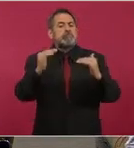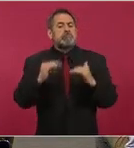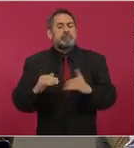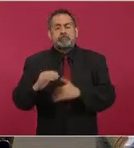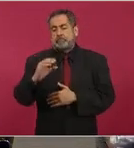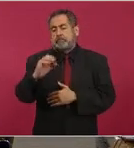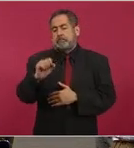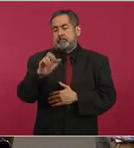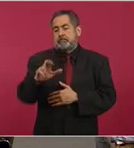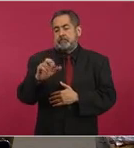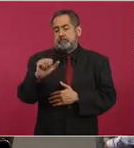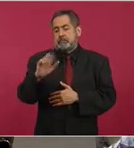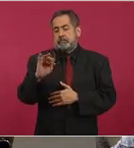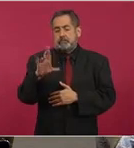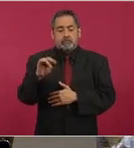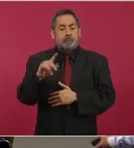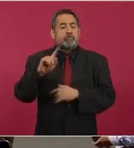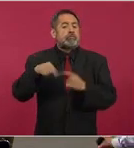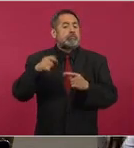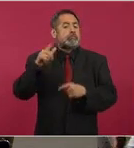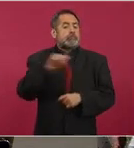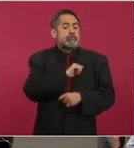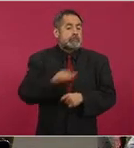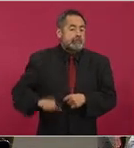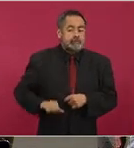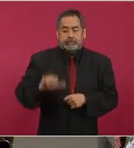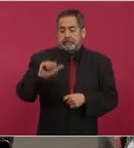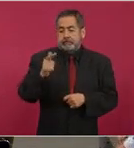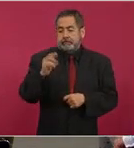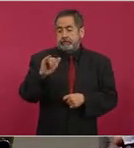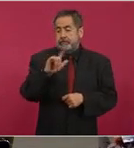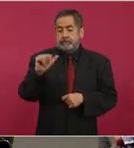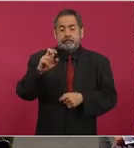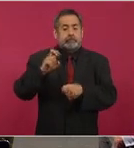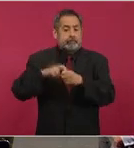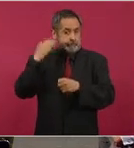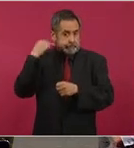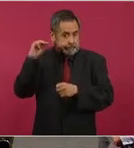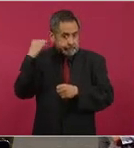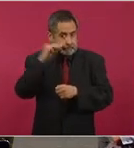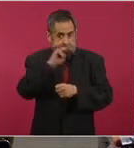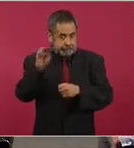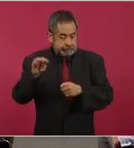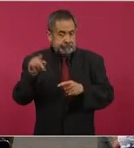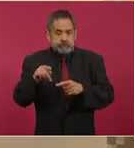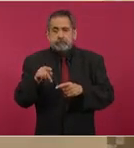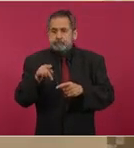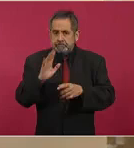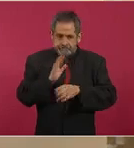César Arturo, alcalde de Aguililla, Michoacán, también hay avances muy importantes.